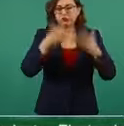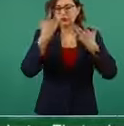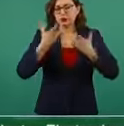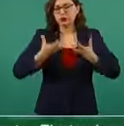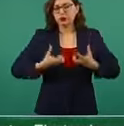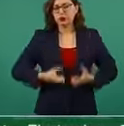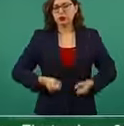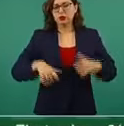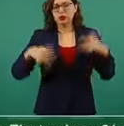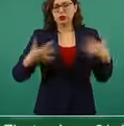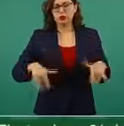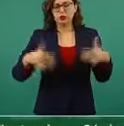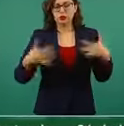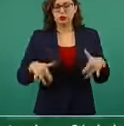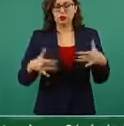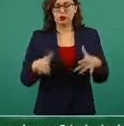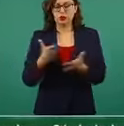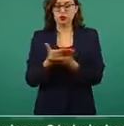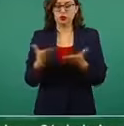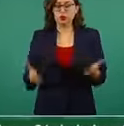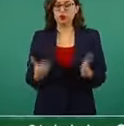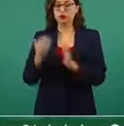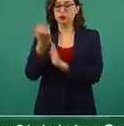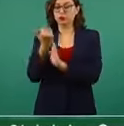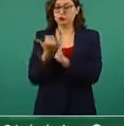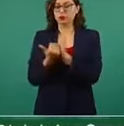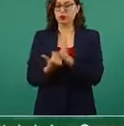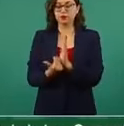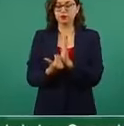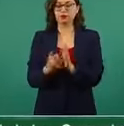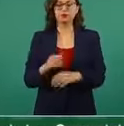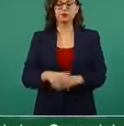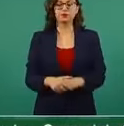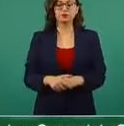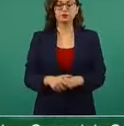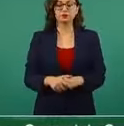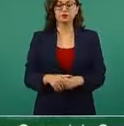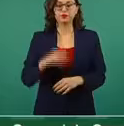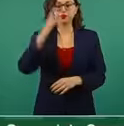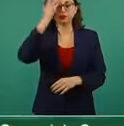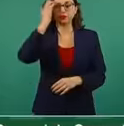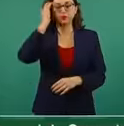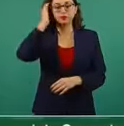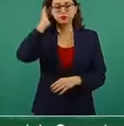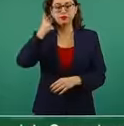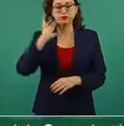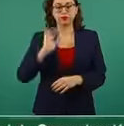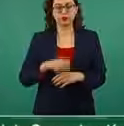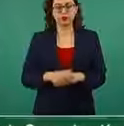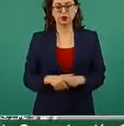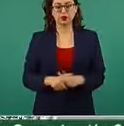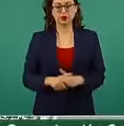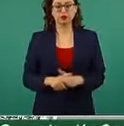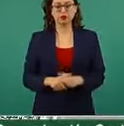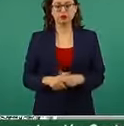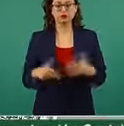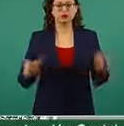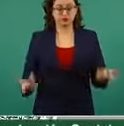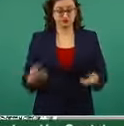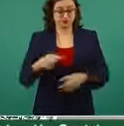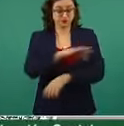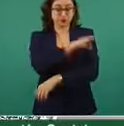vamos avanzando. El plan de vacunación va